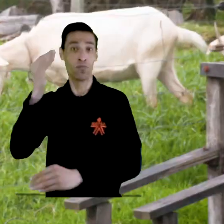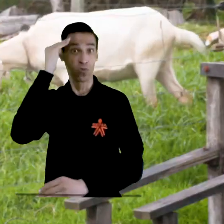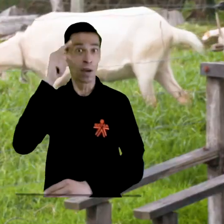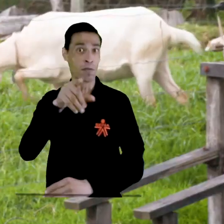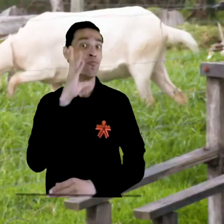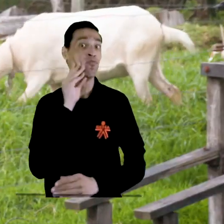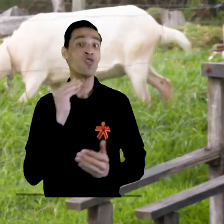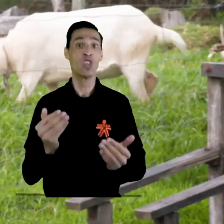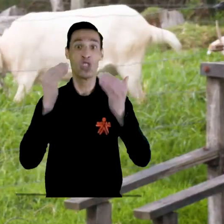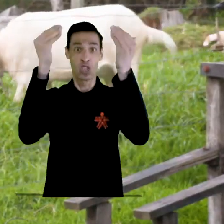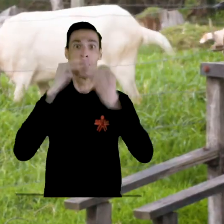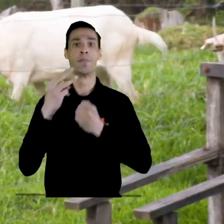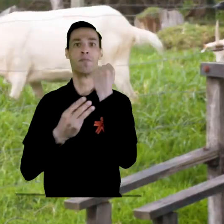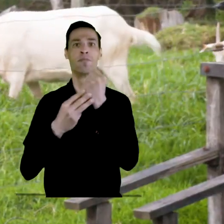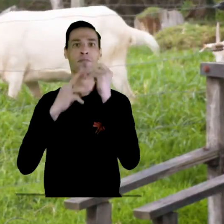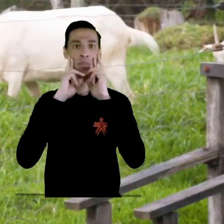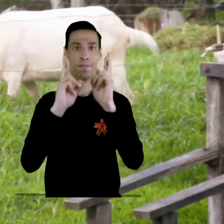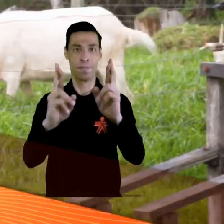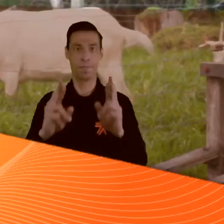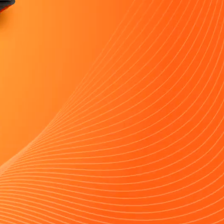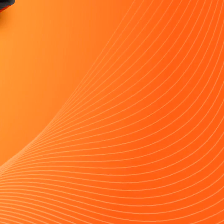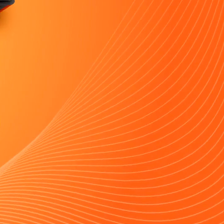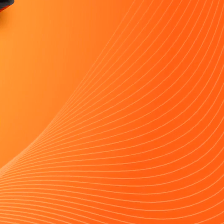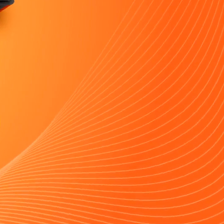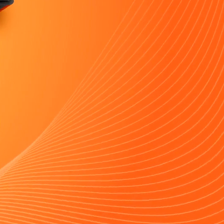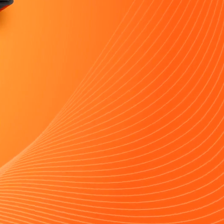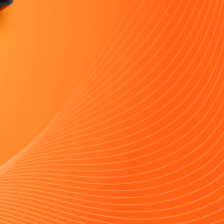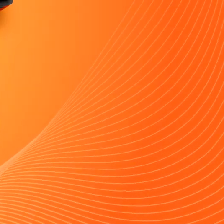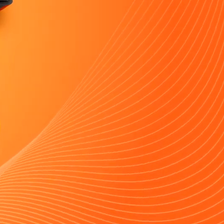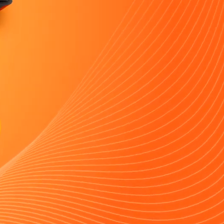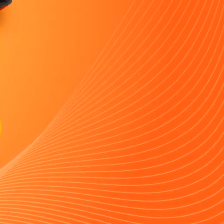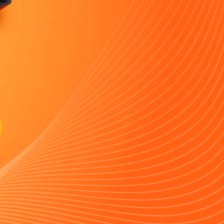Recuerda, tu experiencia vale y el CENA la certifica.